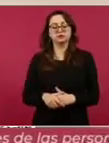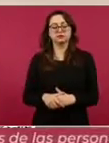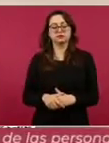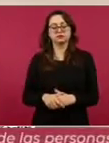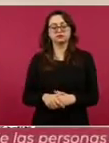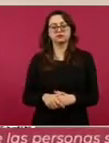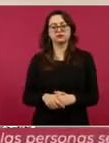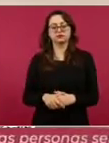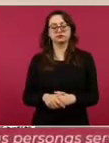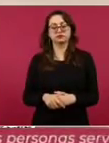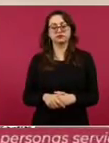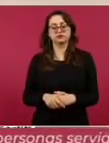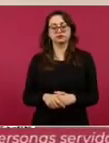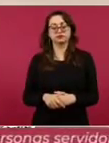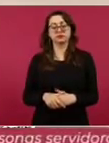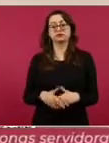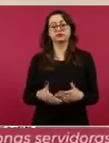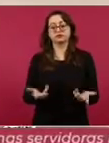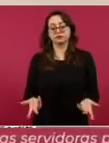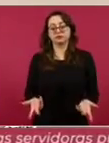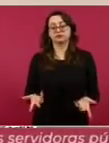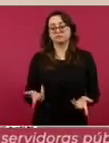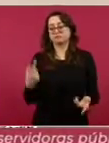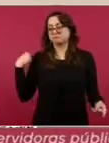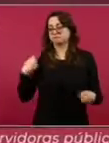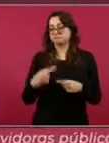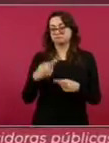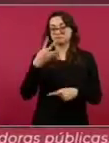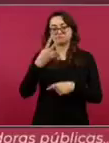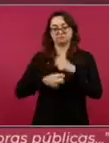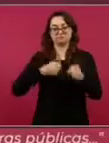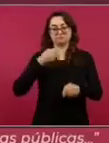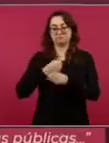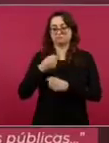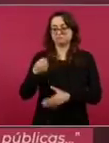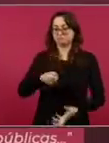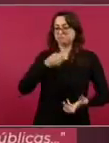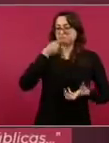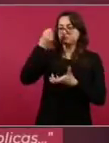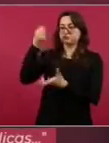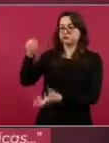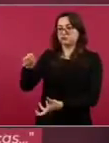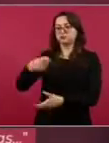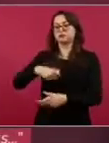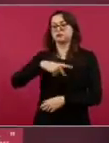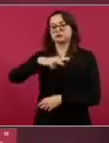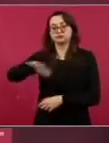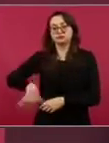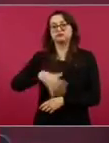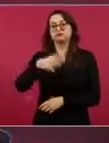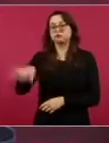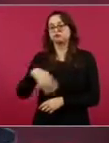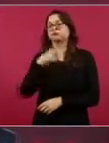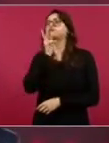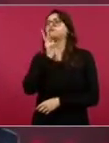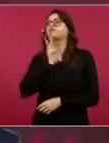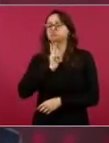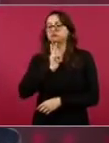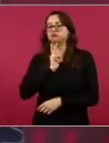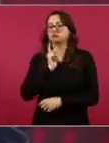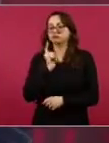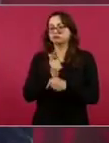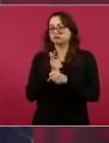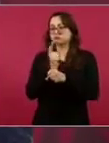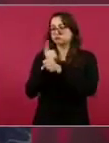invirtió en exploración. Y lo que se está haciendo ahora es extraer